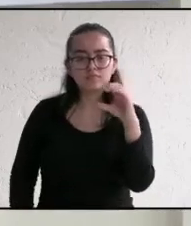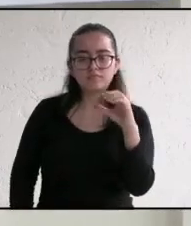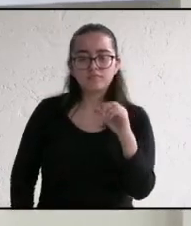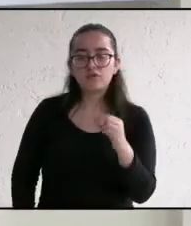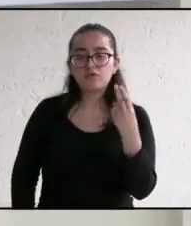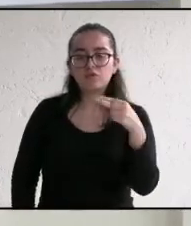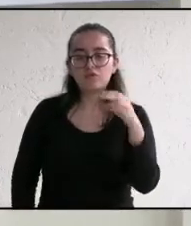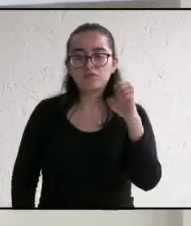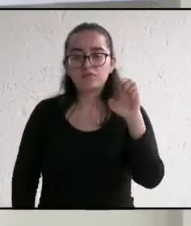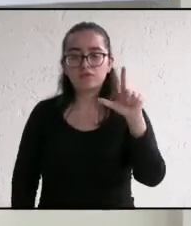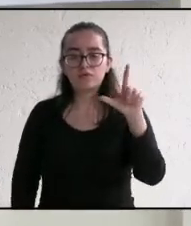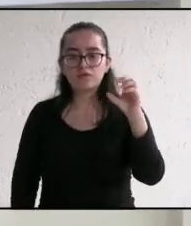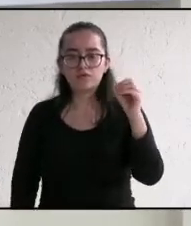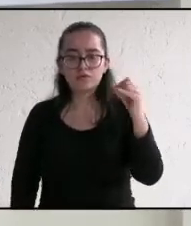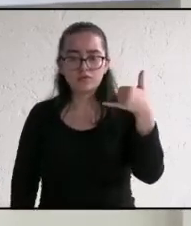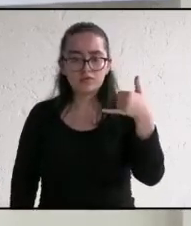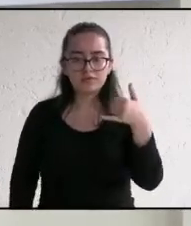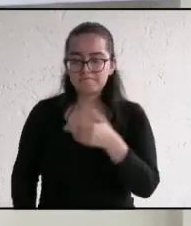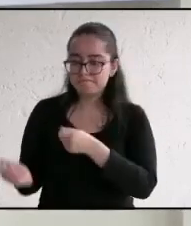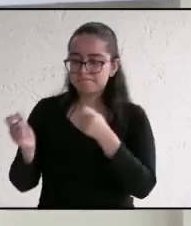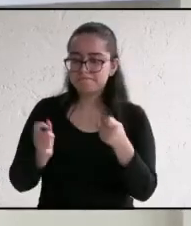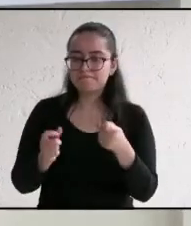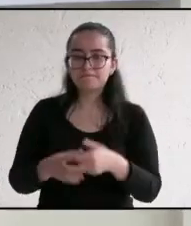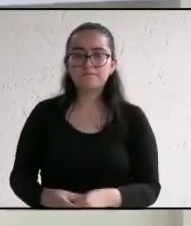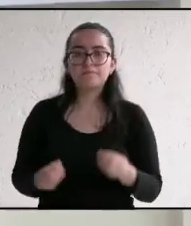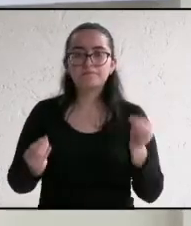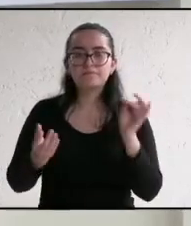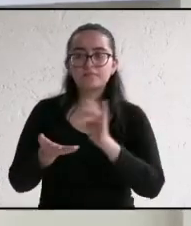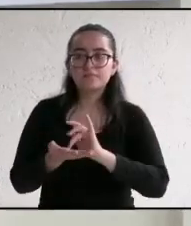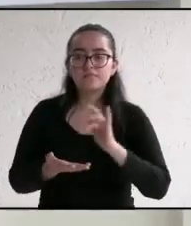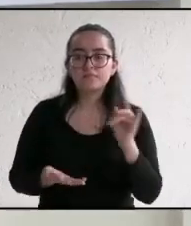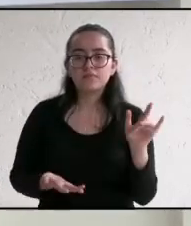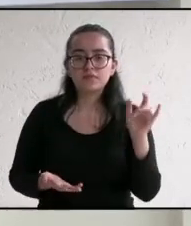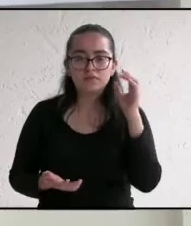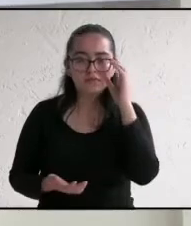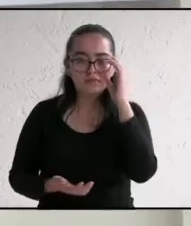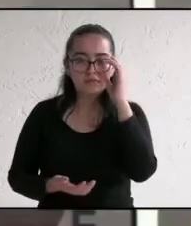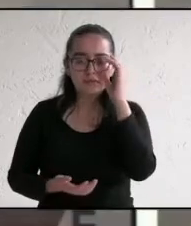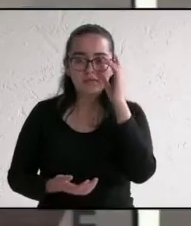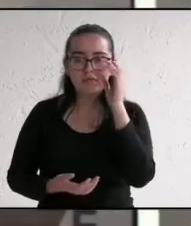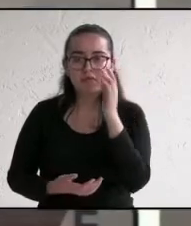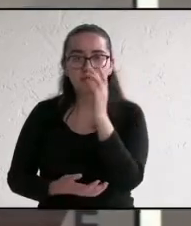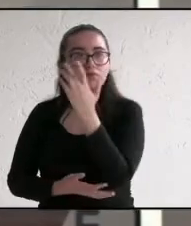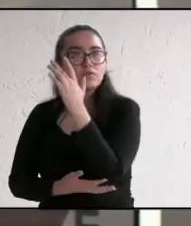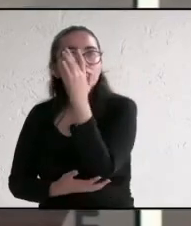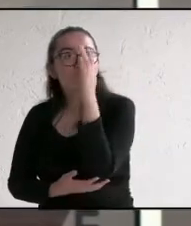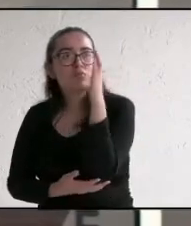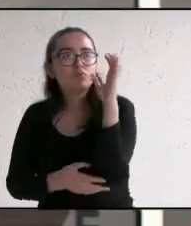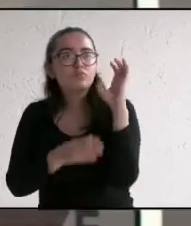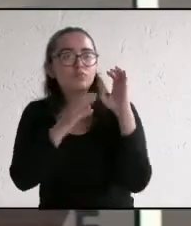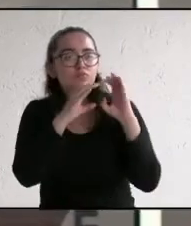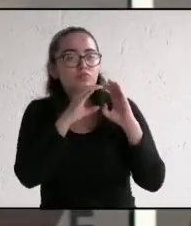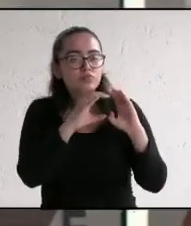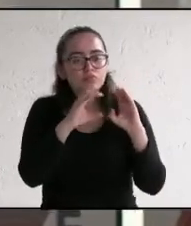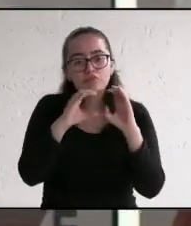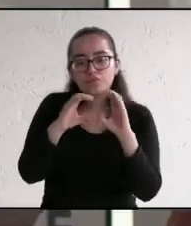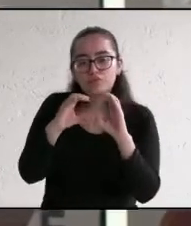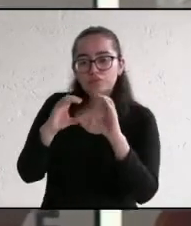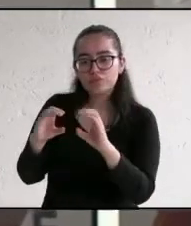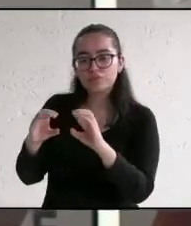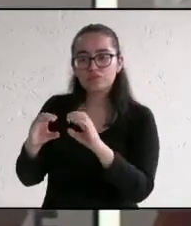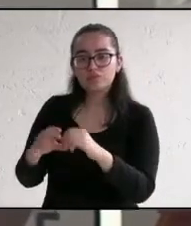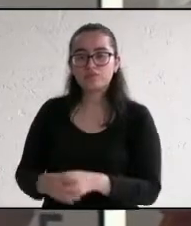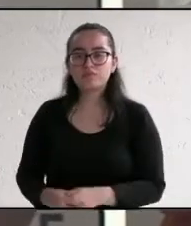Eloy Alejandro Sampieri. Adelante, candidato. Muchísimas gracias. La sustentabilidad es el desarrollo que satisface las necesidades del